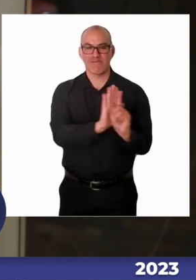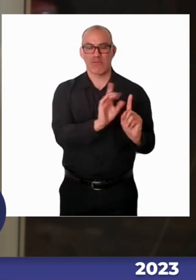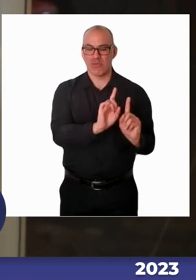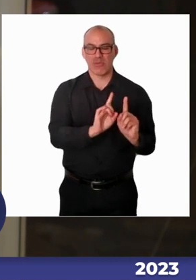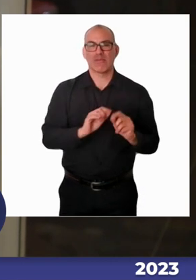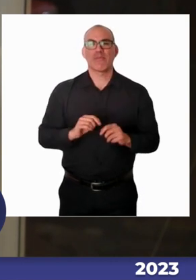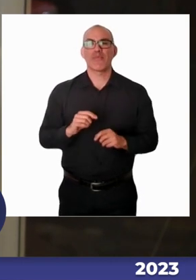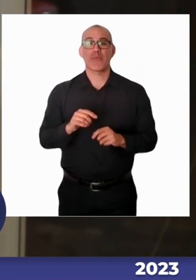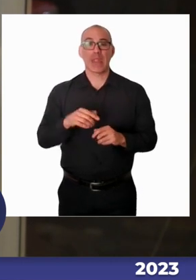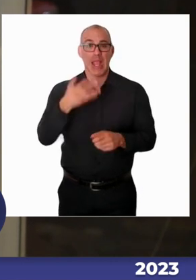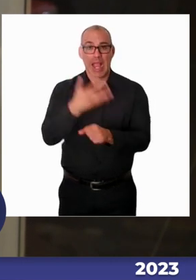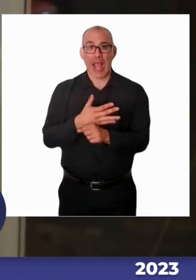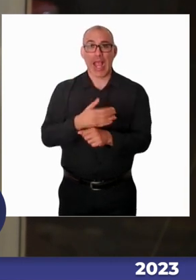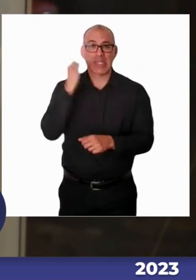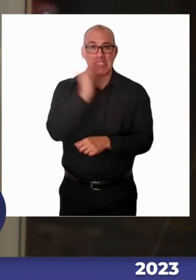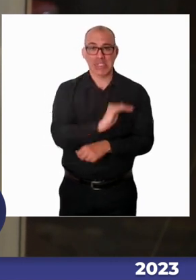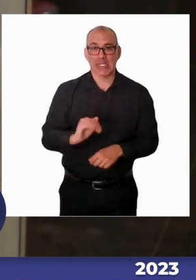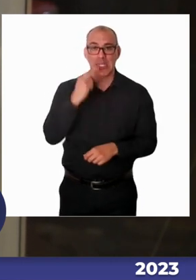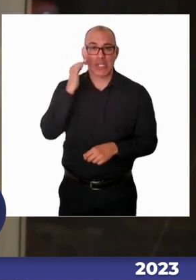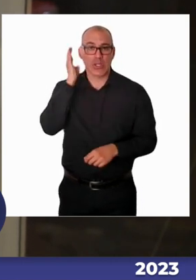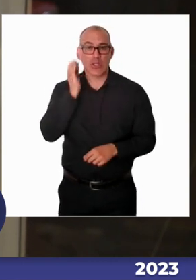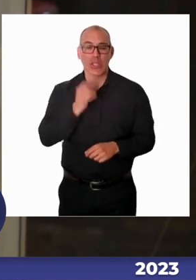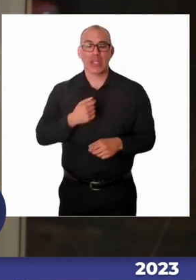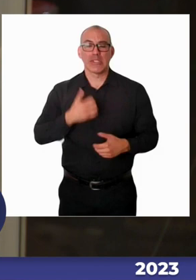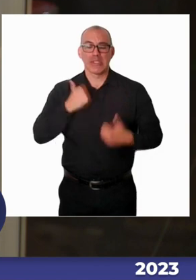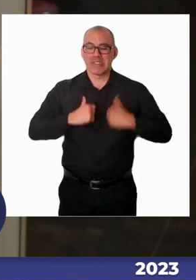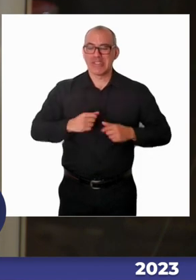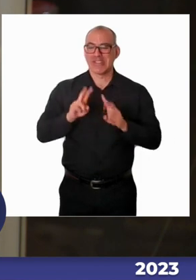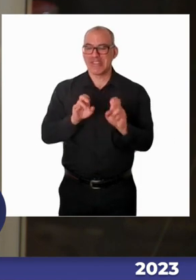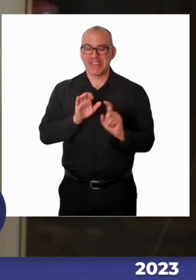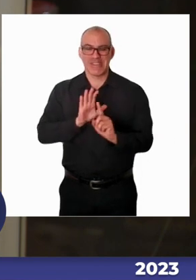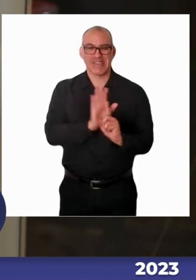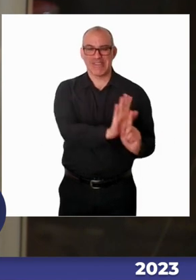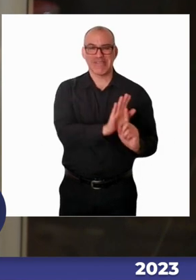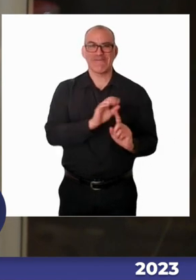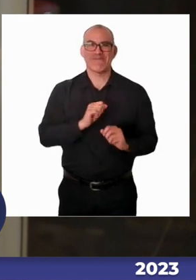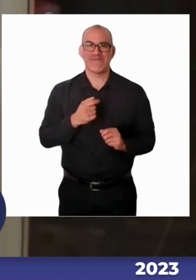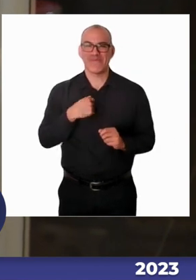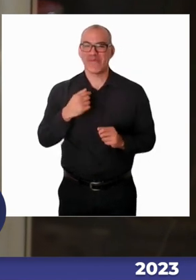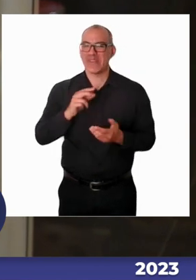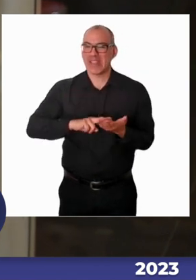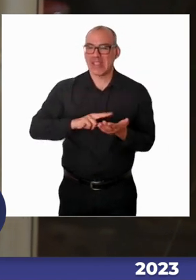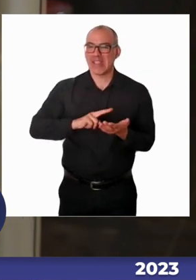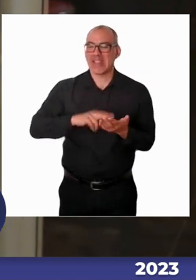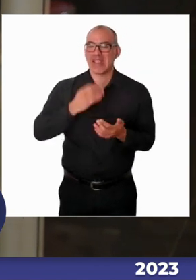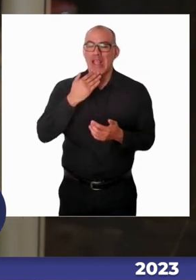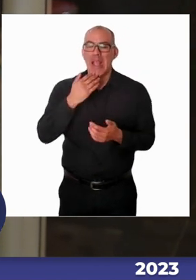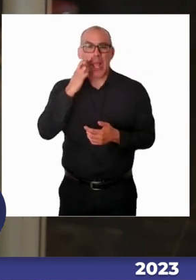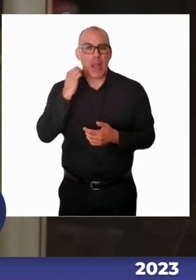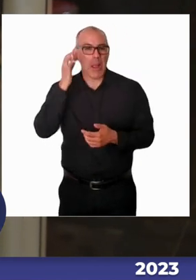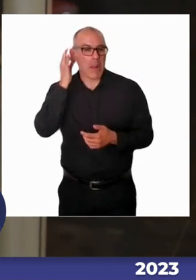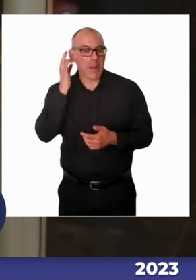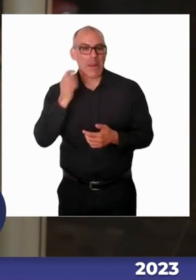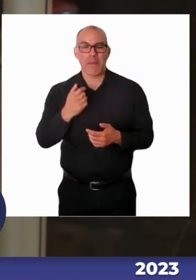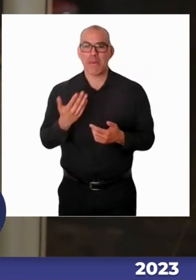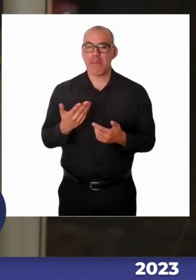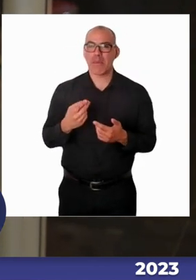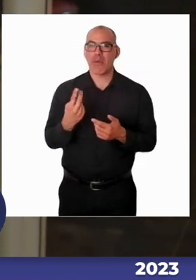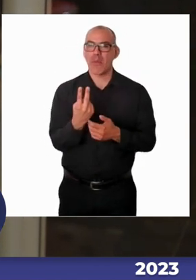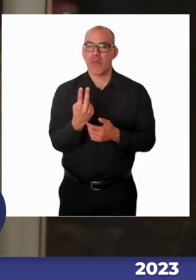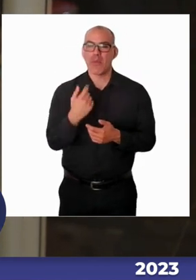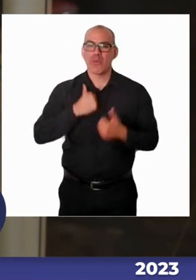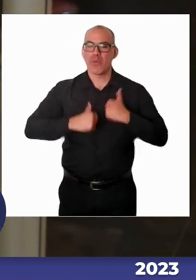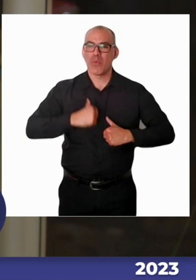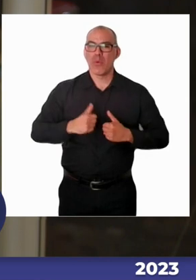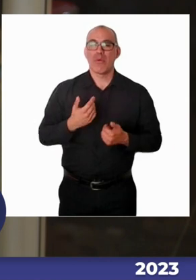en el escenario una urgencia que afecta a un grupo de familia en este contexto. Pero en realidad todo el tema de los programas de